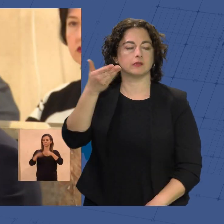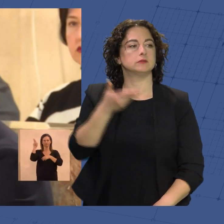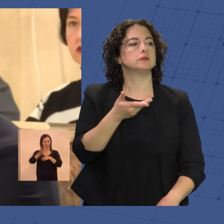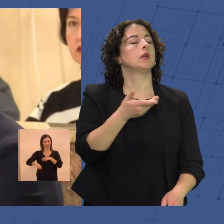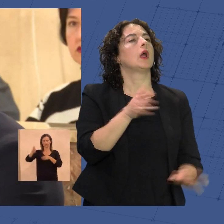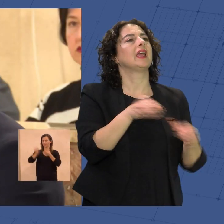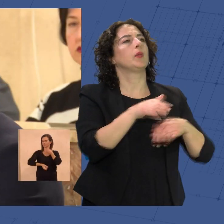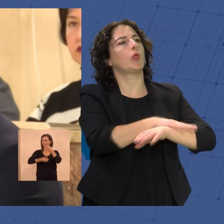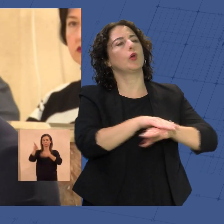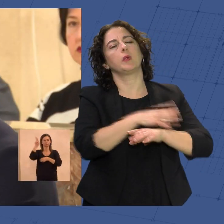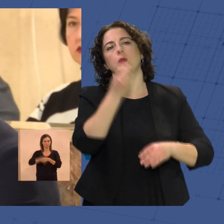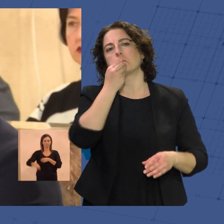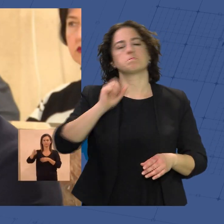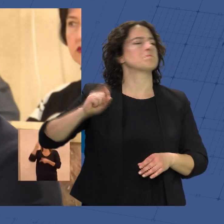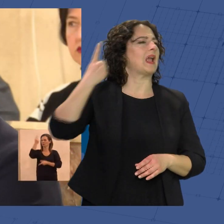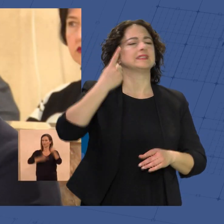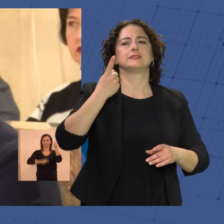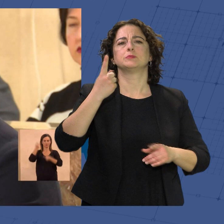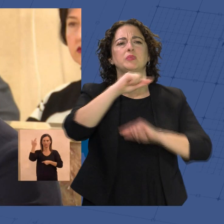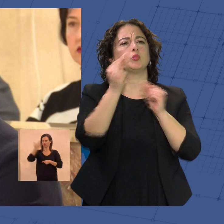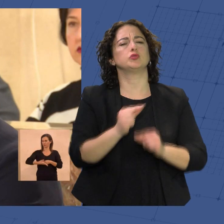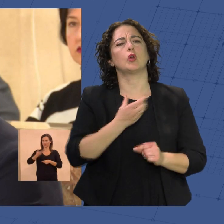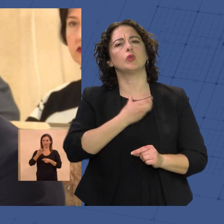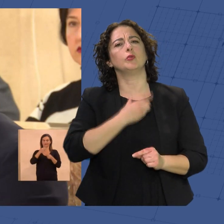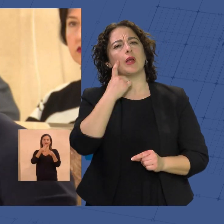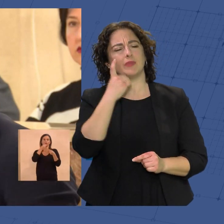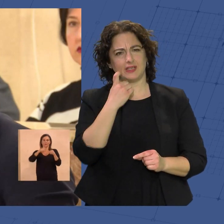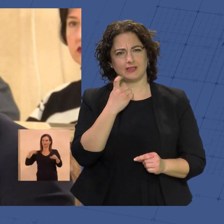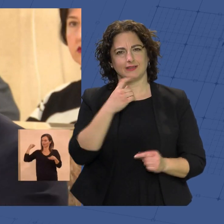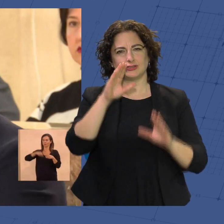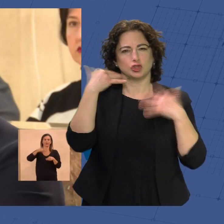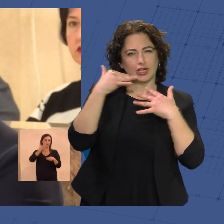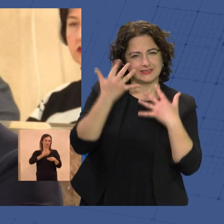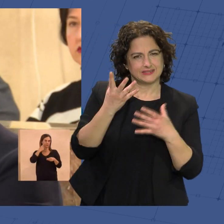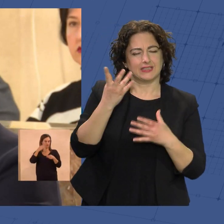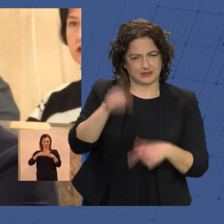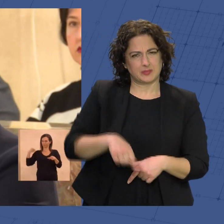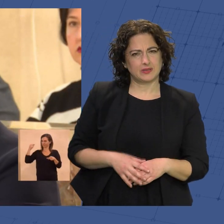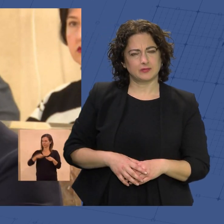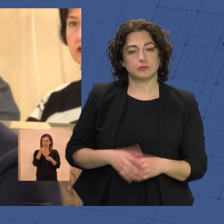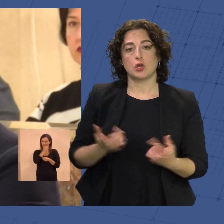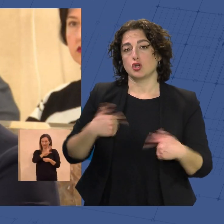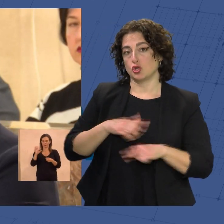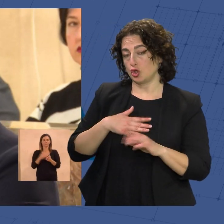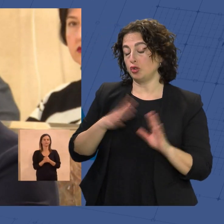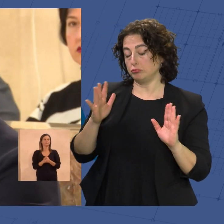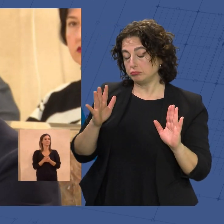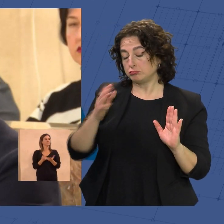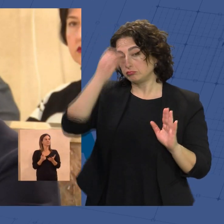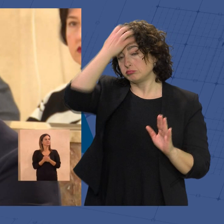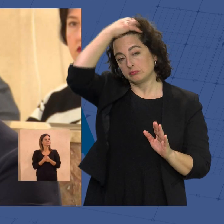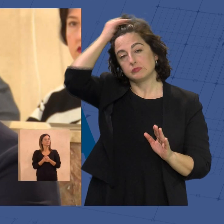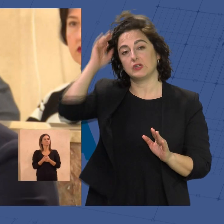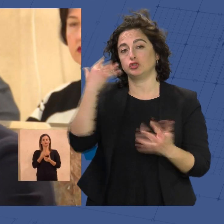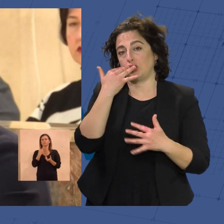que este es el mayor presupuesto de la historia del Ayuntamiento de Almería, con sonrisas incluidas. Pues nosotros afirmamos que, y sin sonrisa